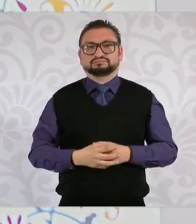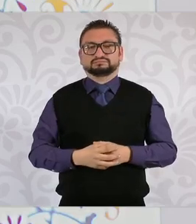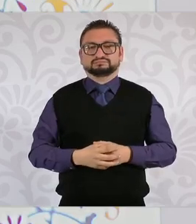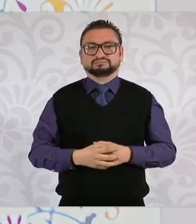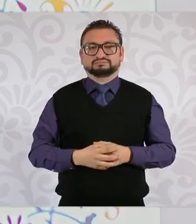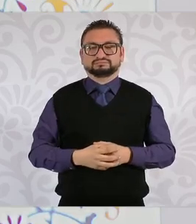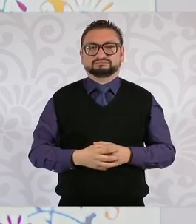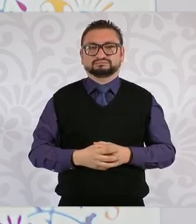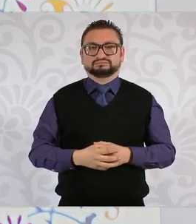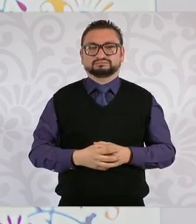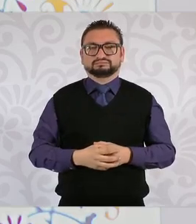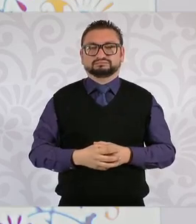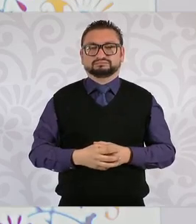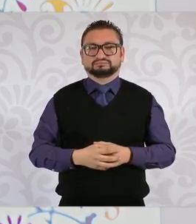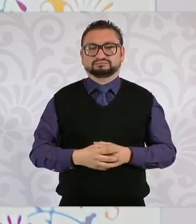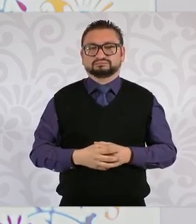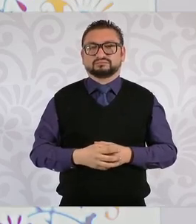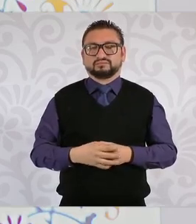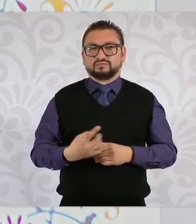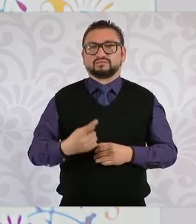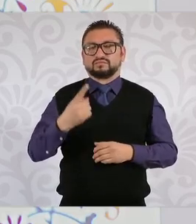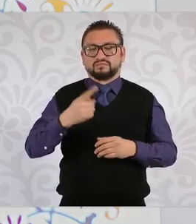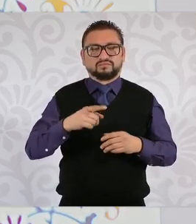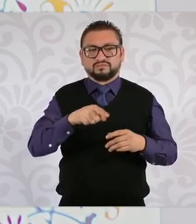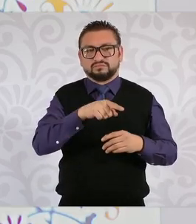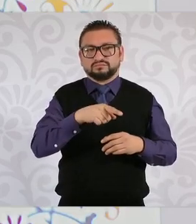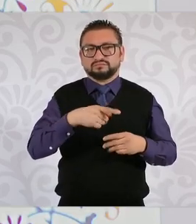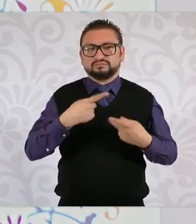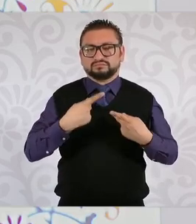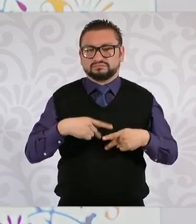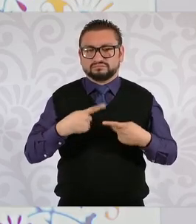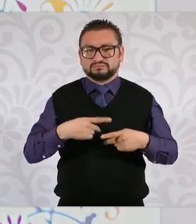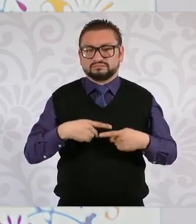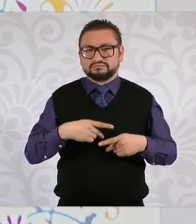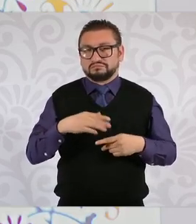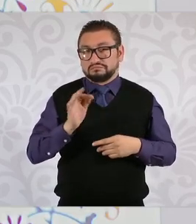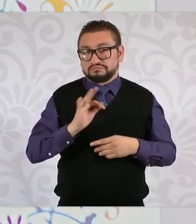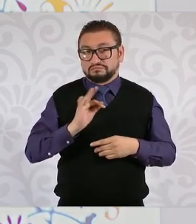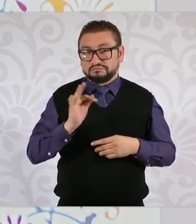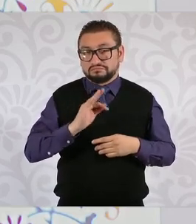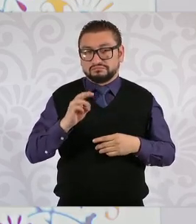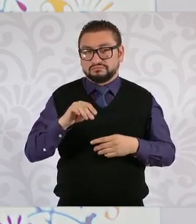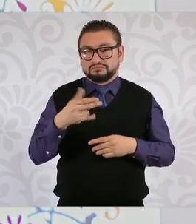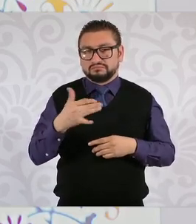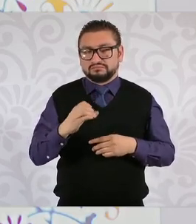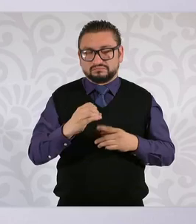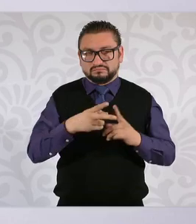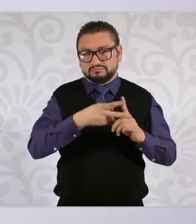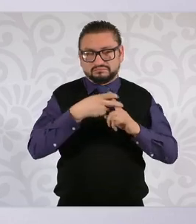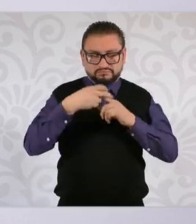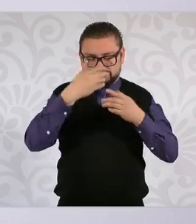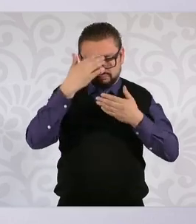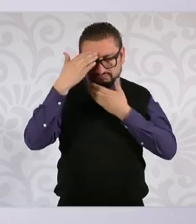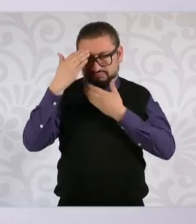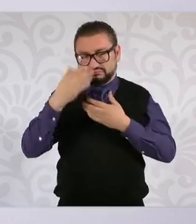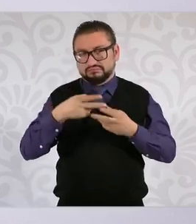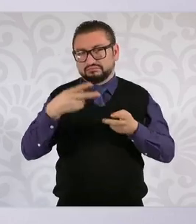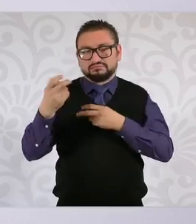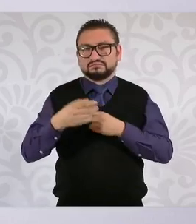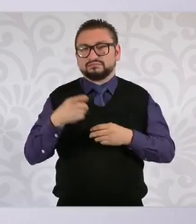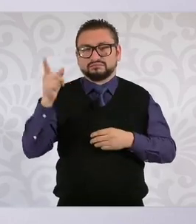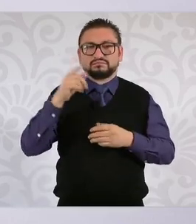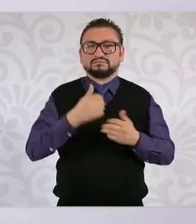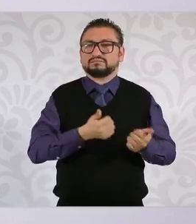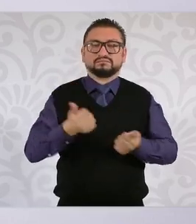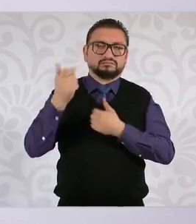sino que hay un supuesto secuestro del mayo y se lo llevan a Estados